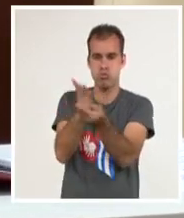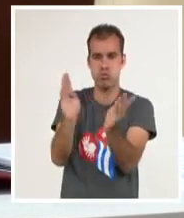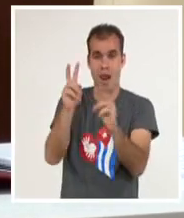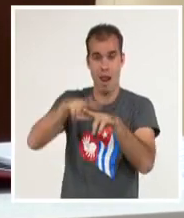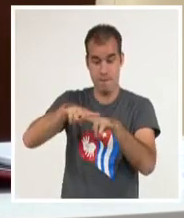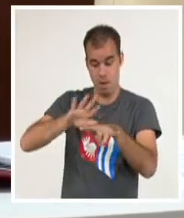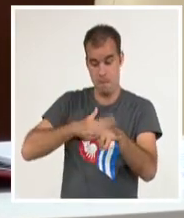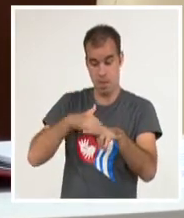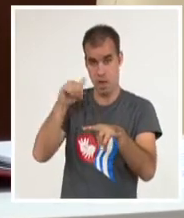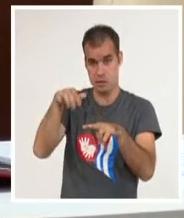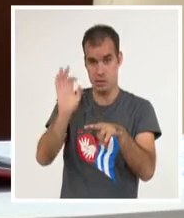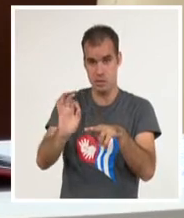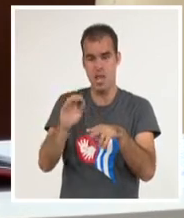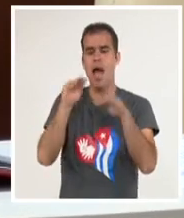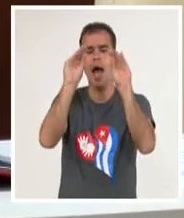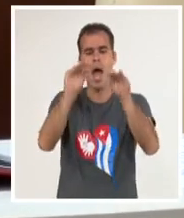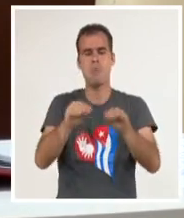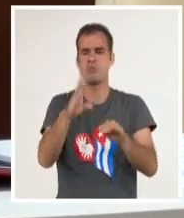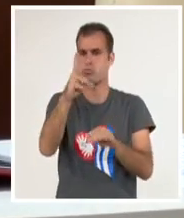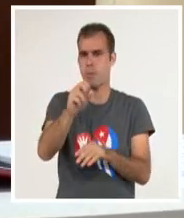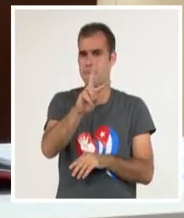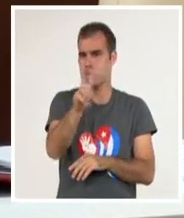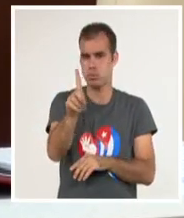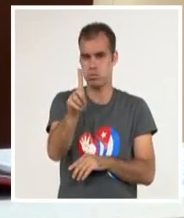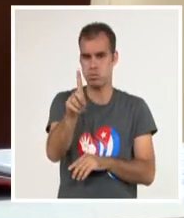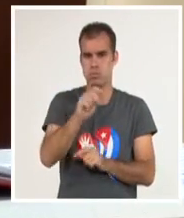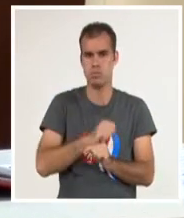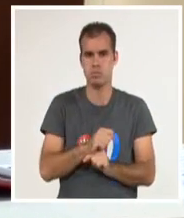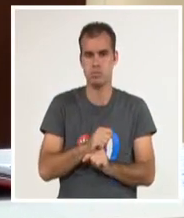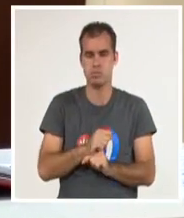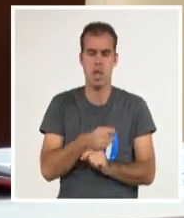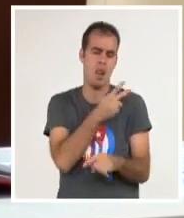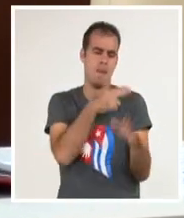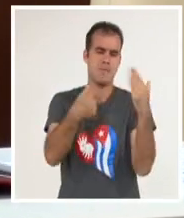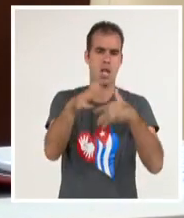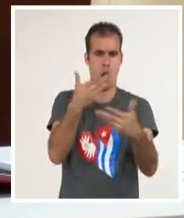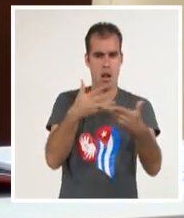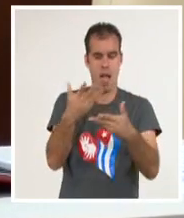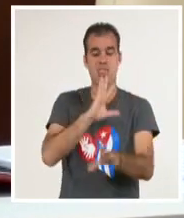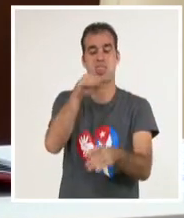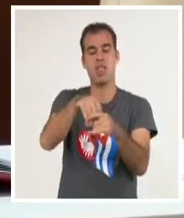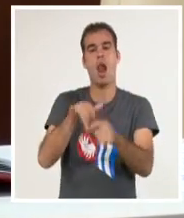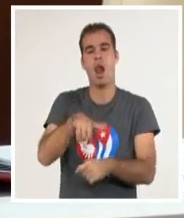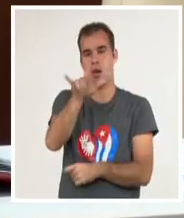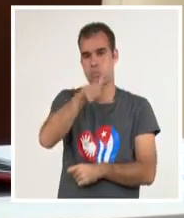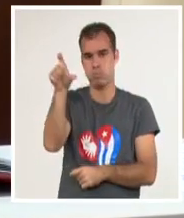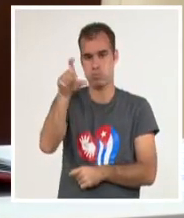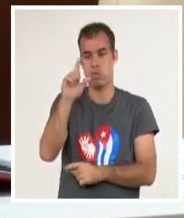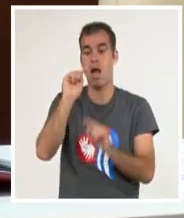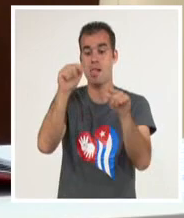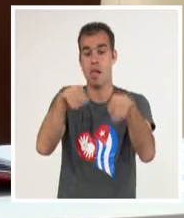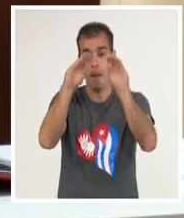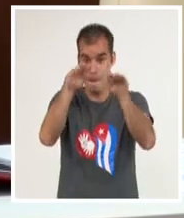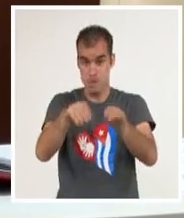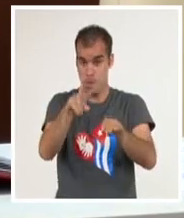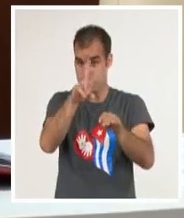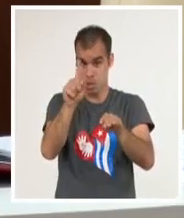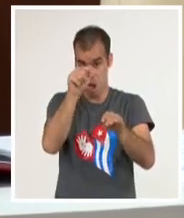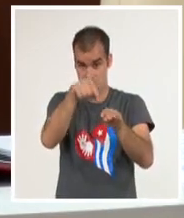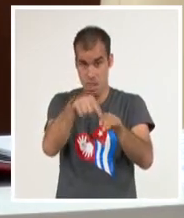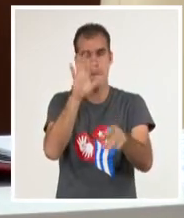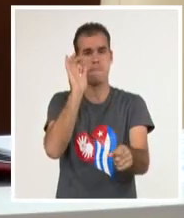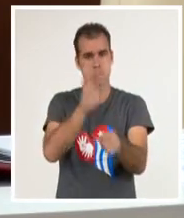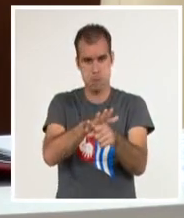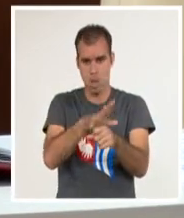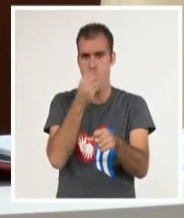Habana, en el almacén 21, toda la zona del Mincín, de la parte del aeropuerto. A partir de hoy el almacén 21 nuestro del aeropuerto empieza a